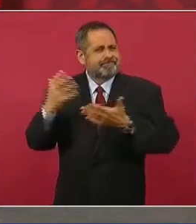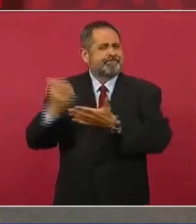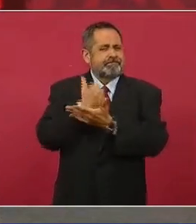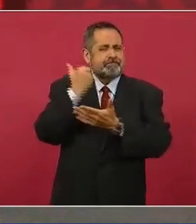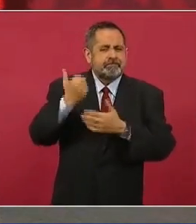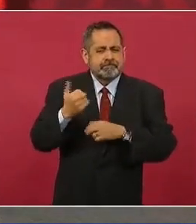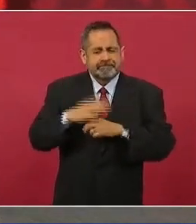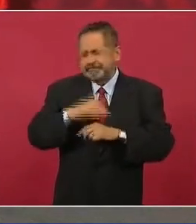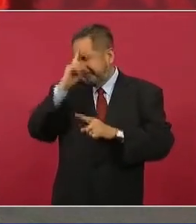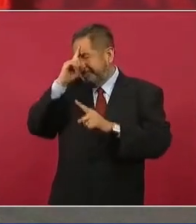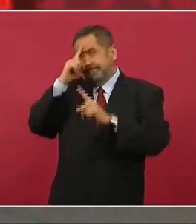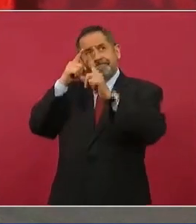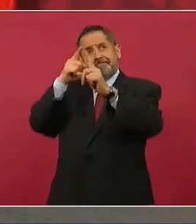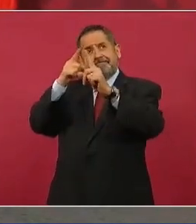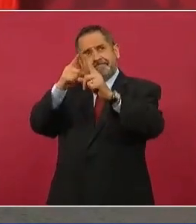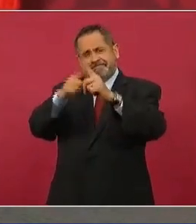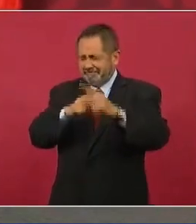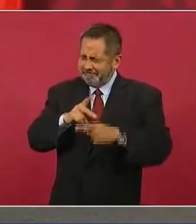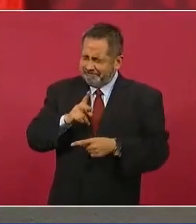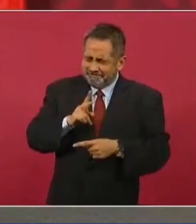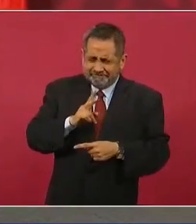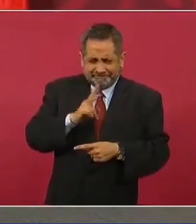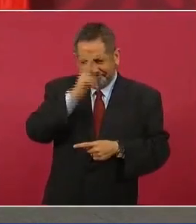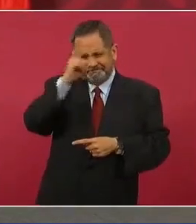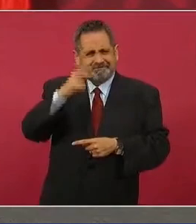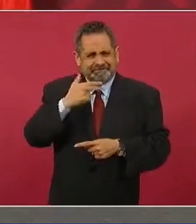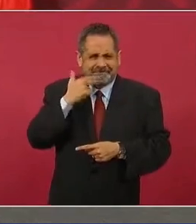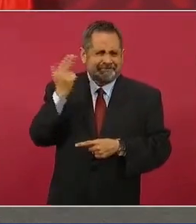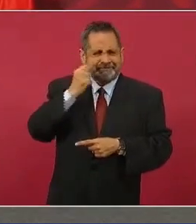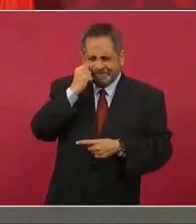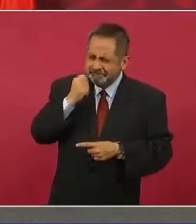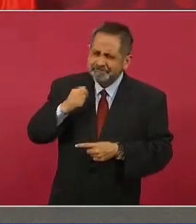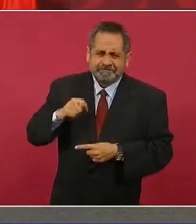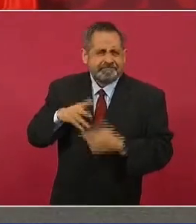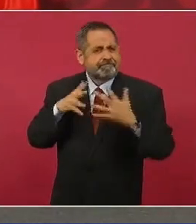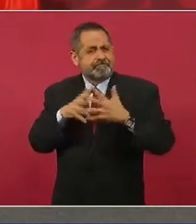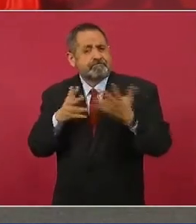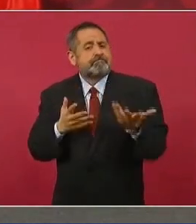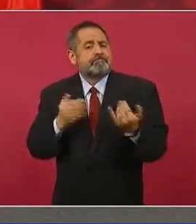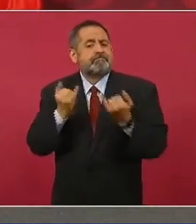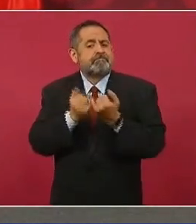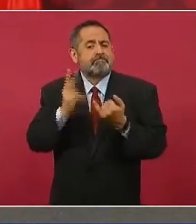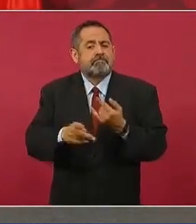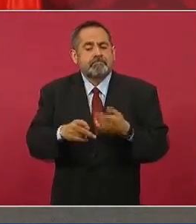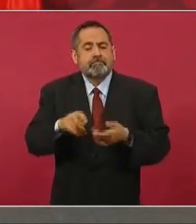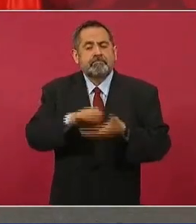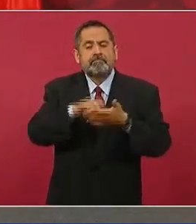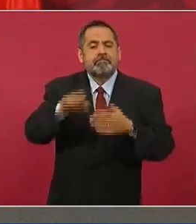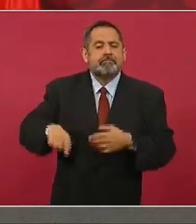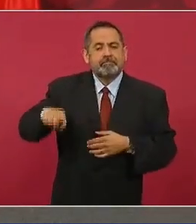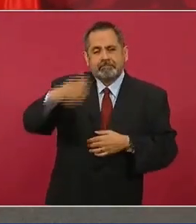y el soldado